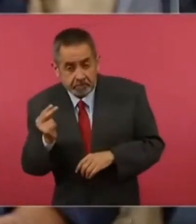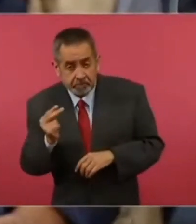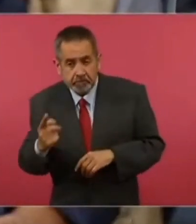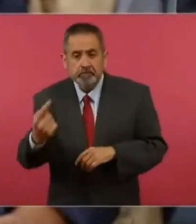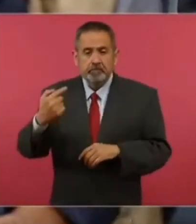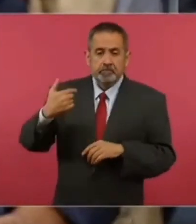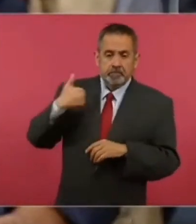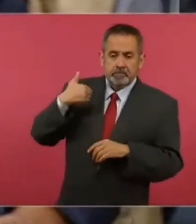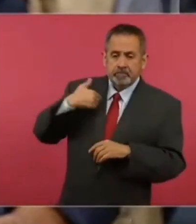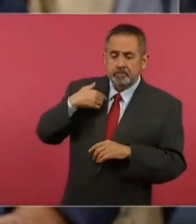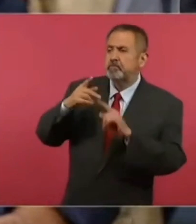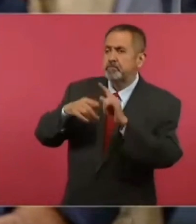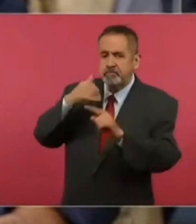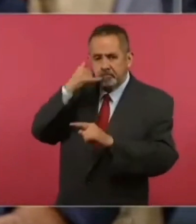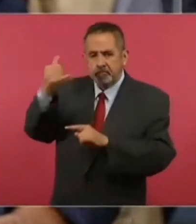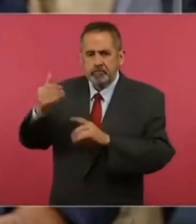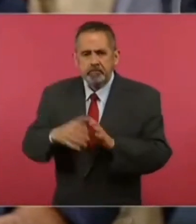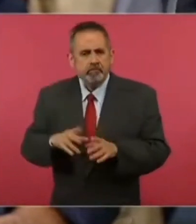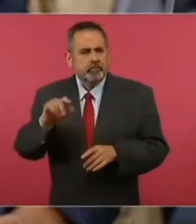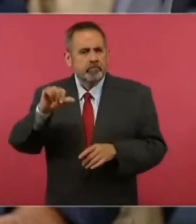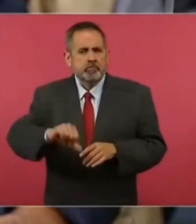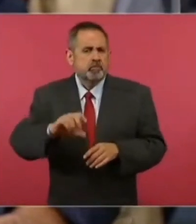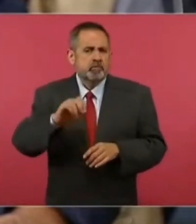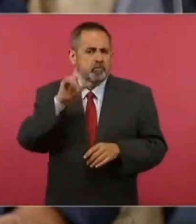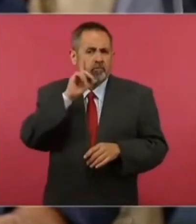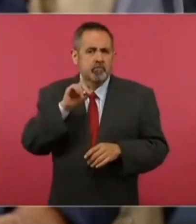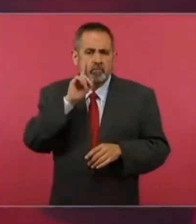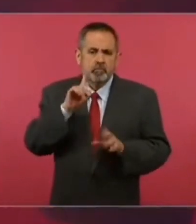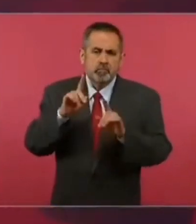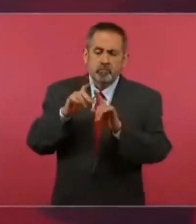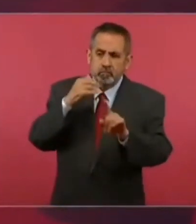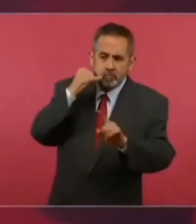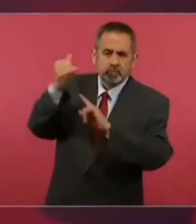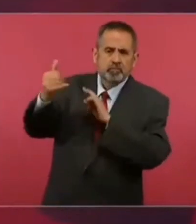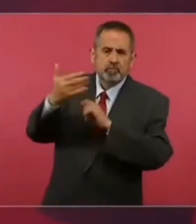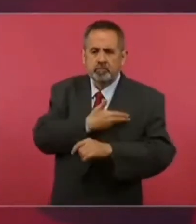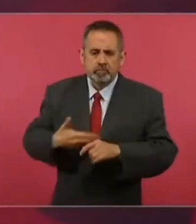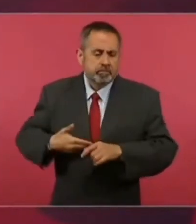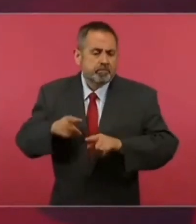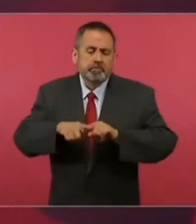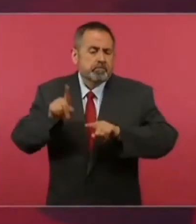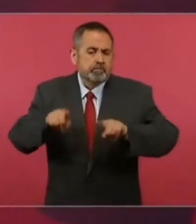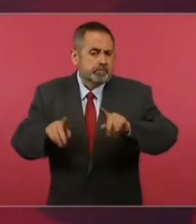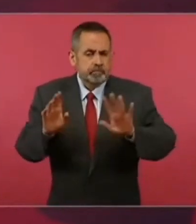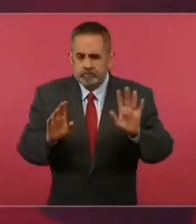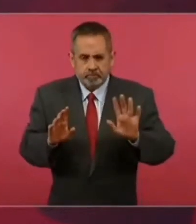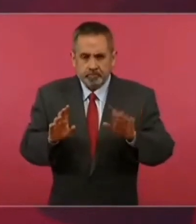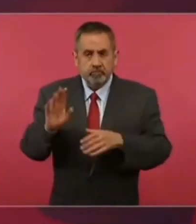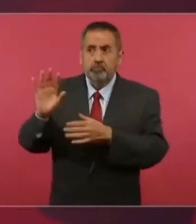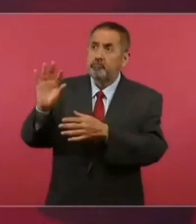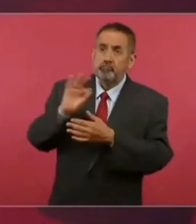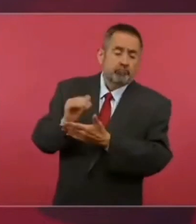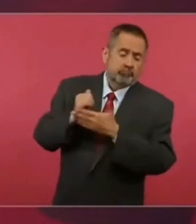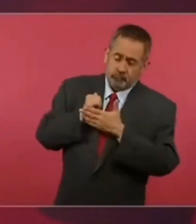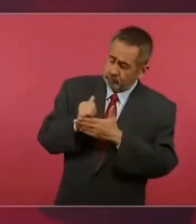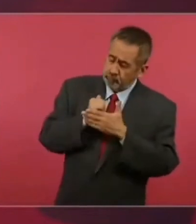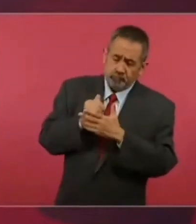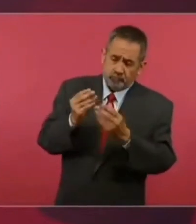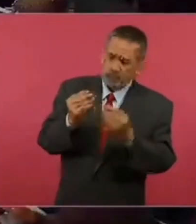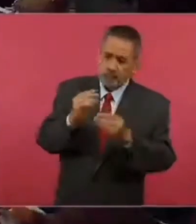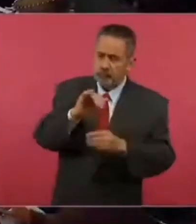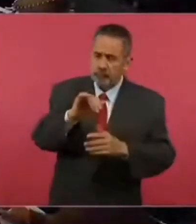hoy mismo o mañana le hablaría al presidente. Pero sí nos están ayudando.